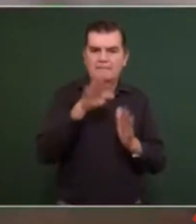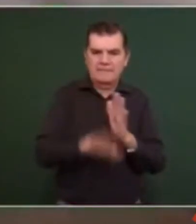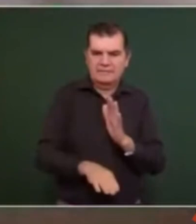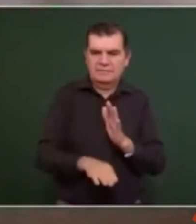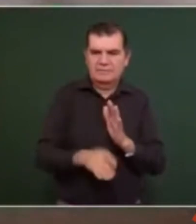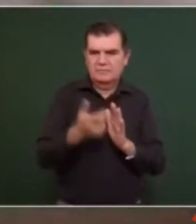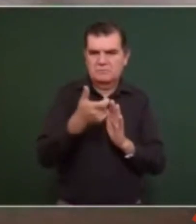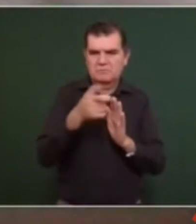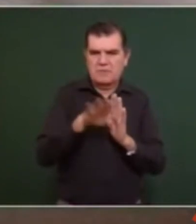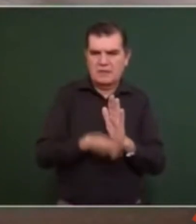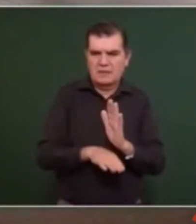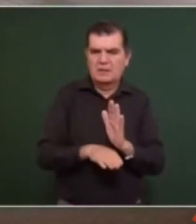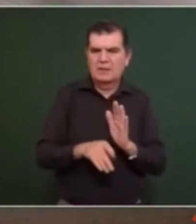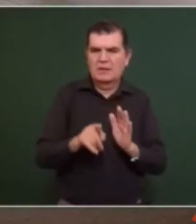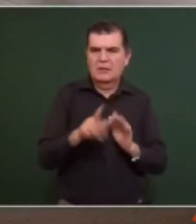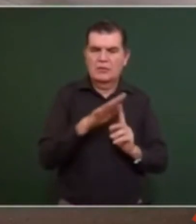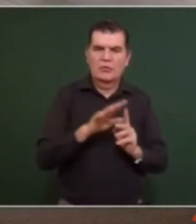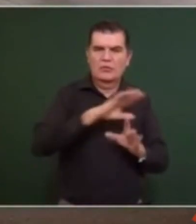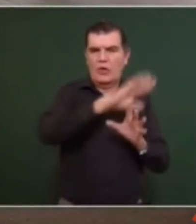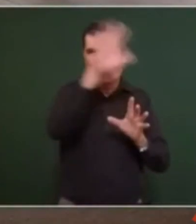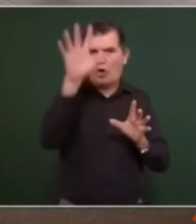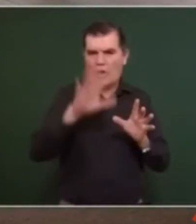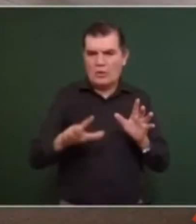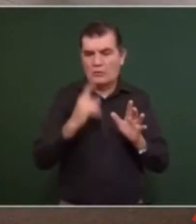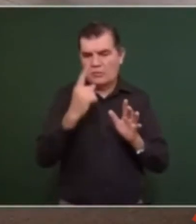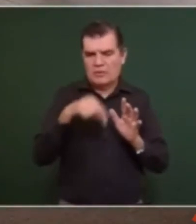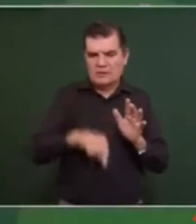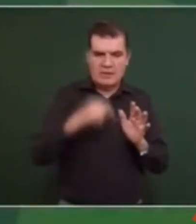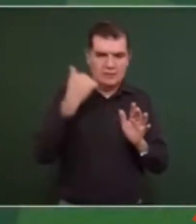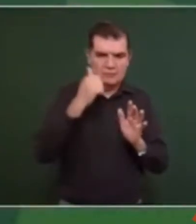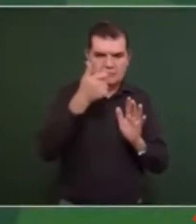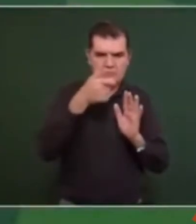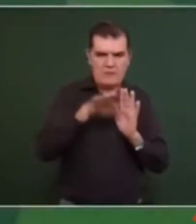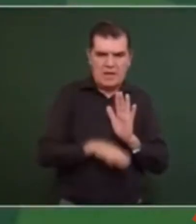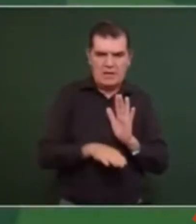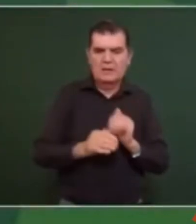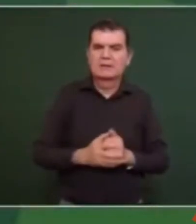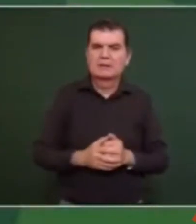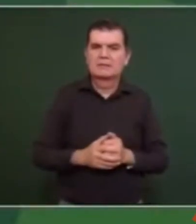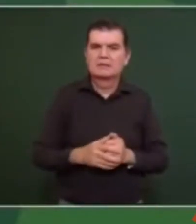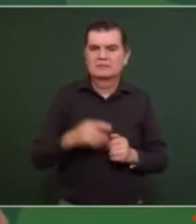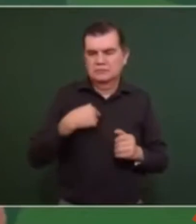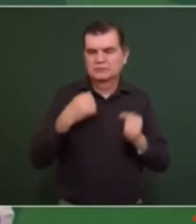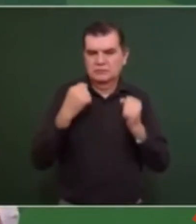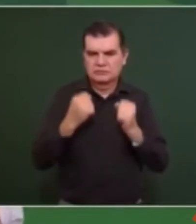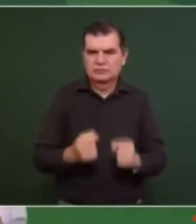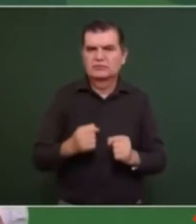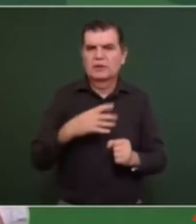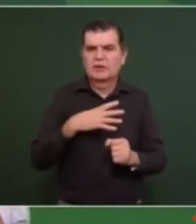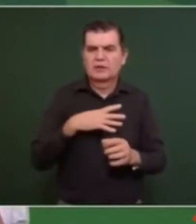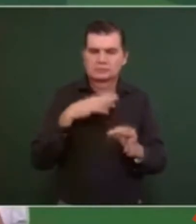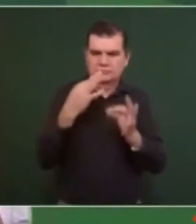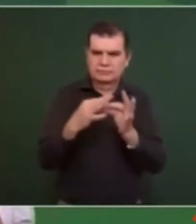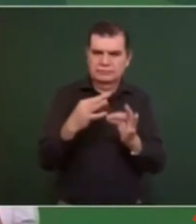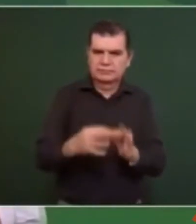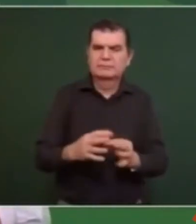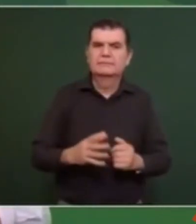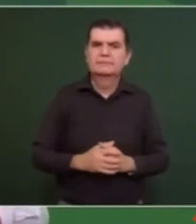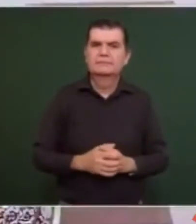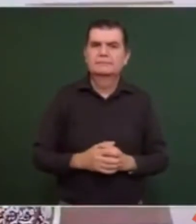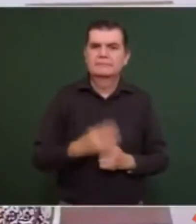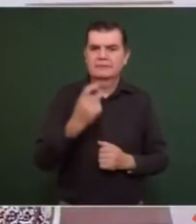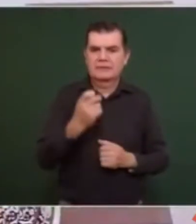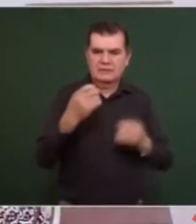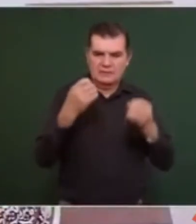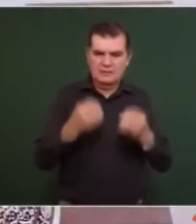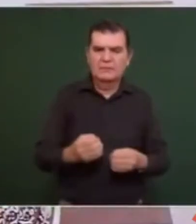bajos que en el resto del país y estamos seguros que van a cumplir con